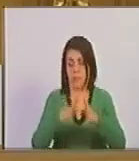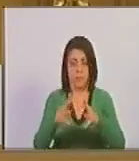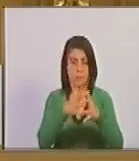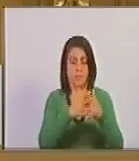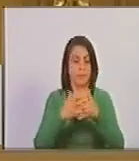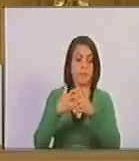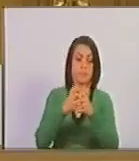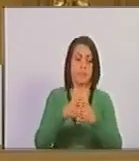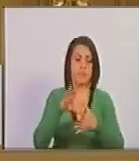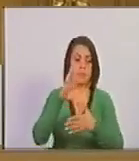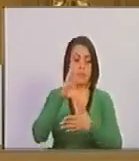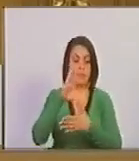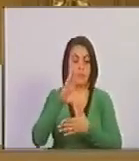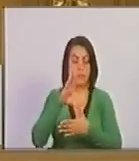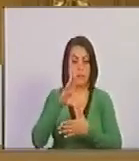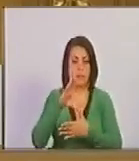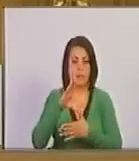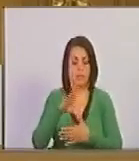Estados Unidos de América.